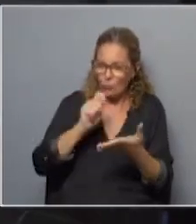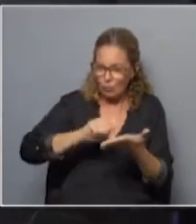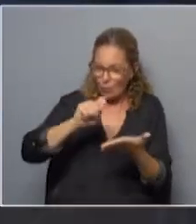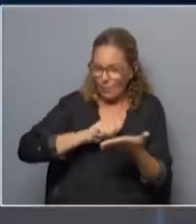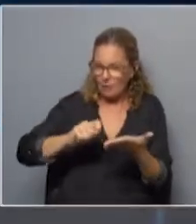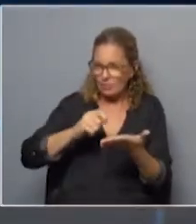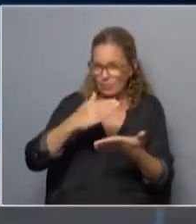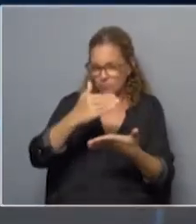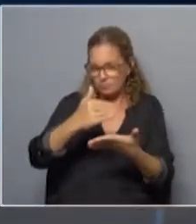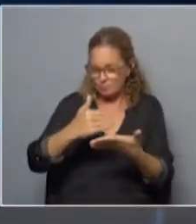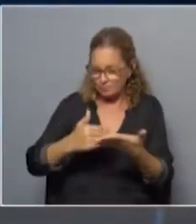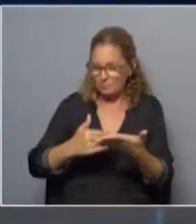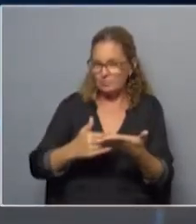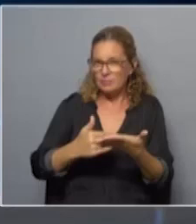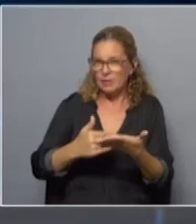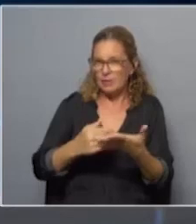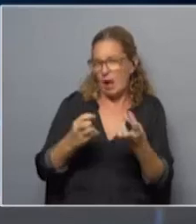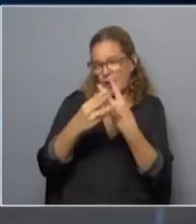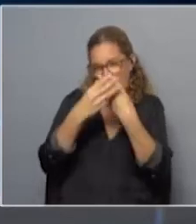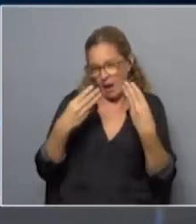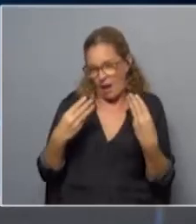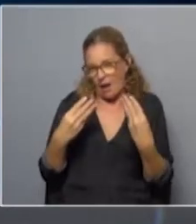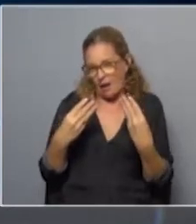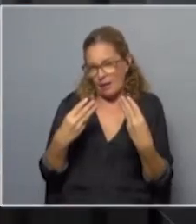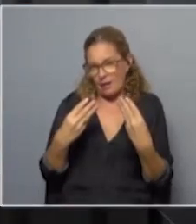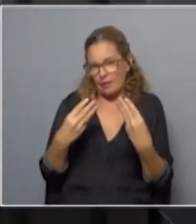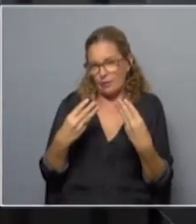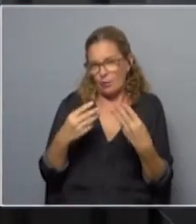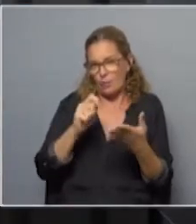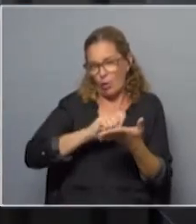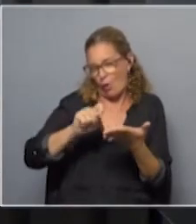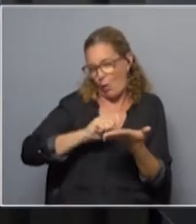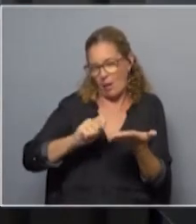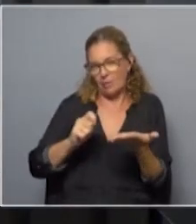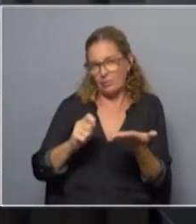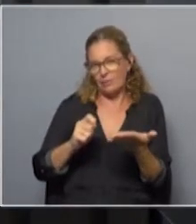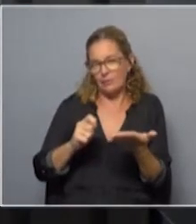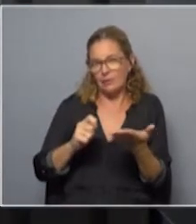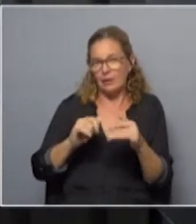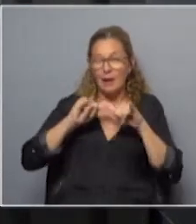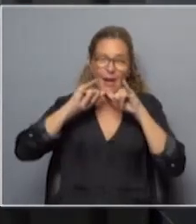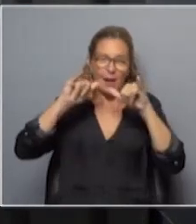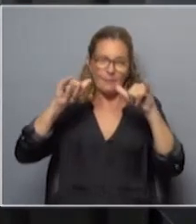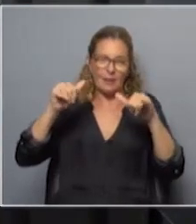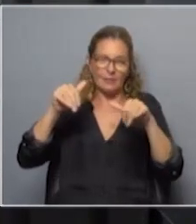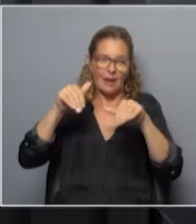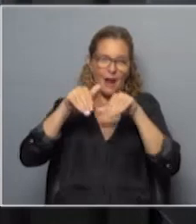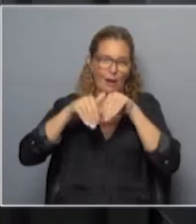sumamente laxo, muy general, como suelen ser los documentos en plena campaña electoral.